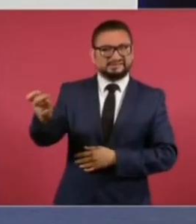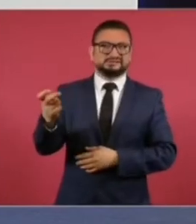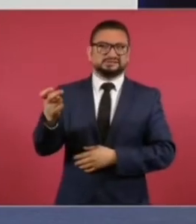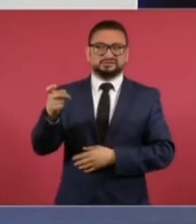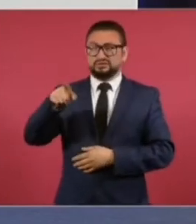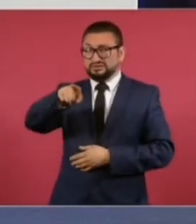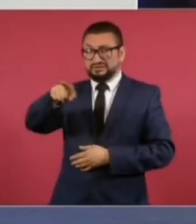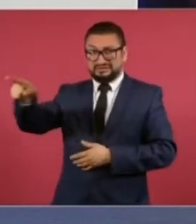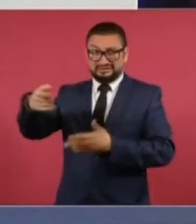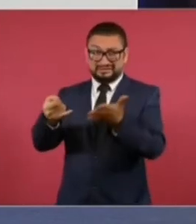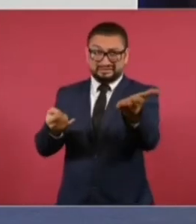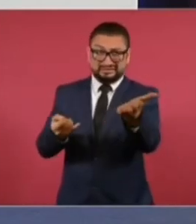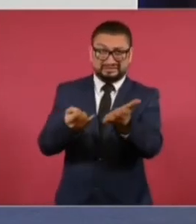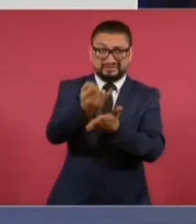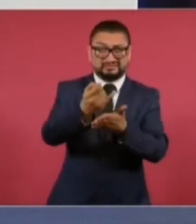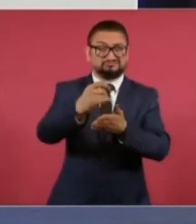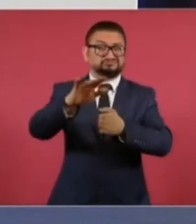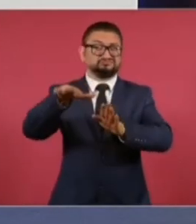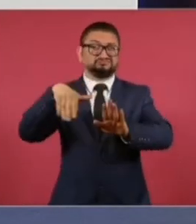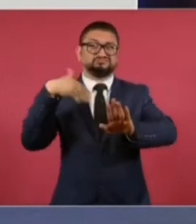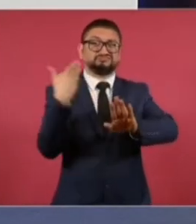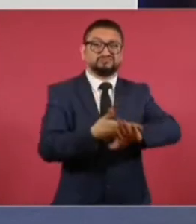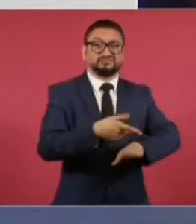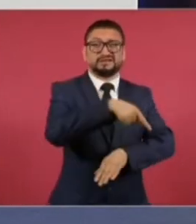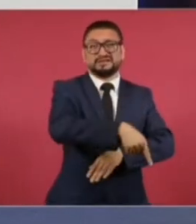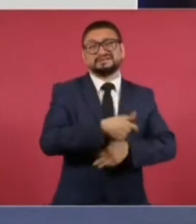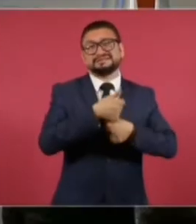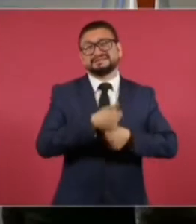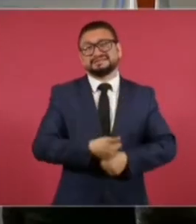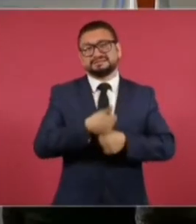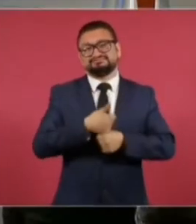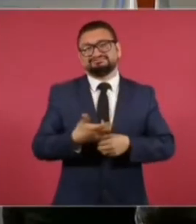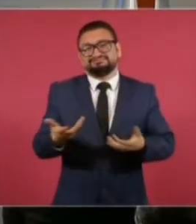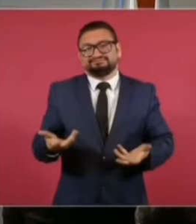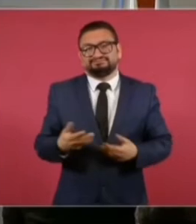toman decisión en contra de una víctima delante.